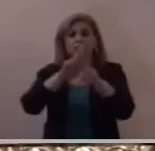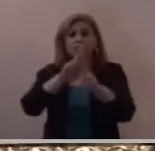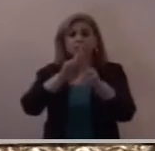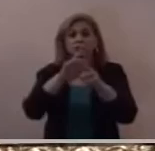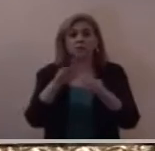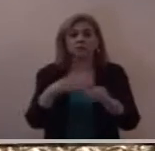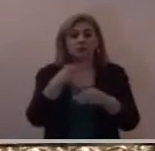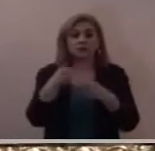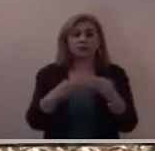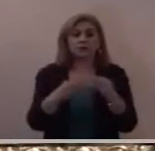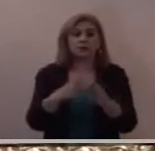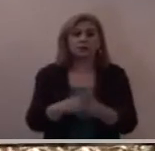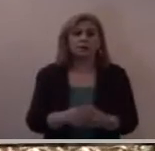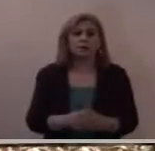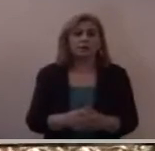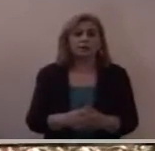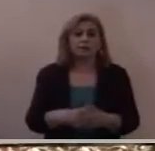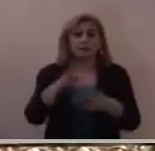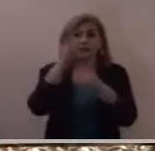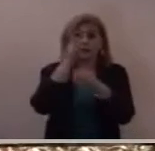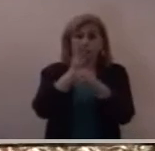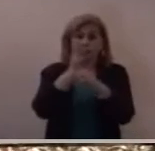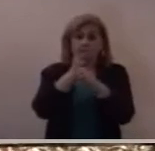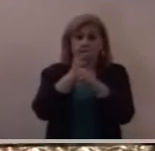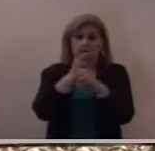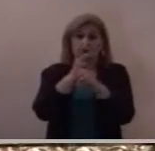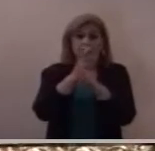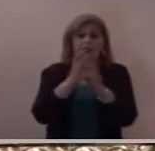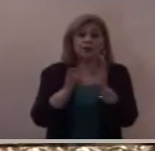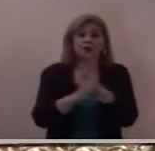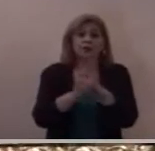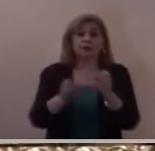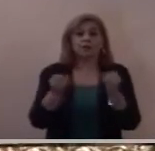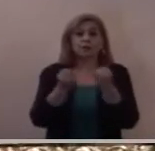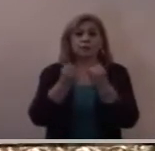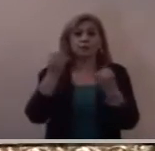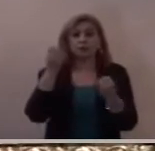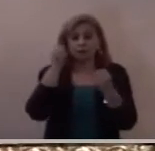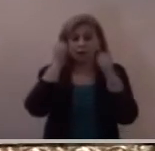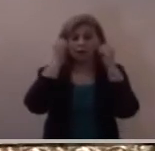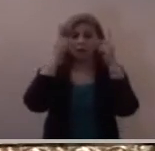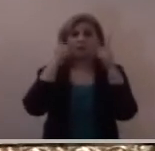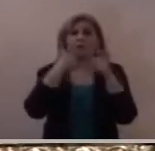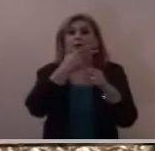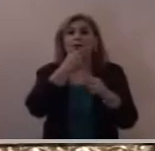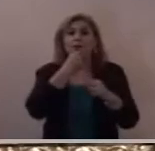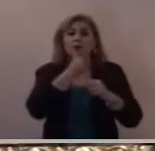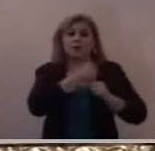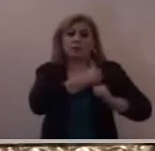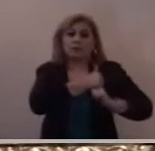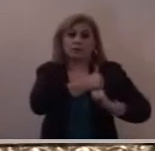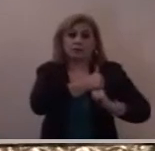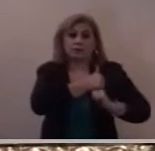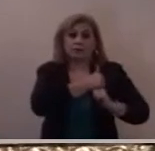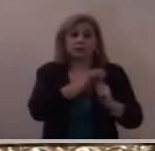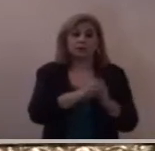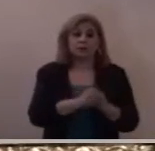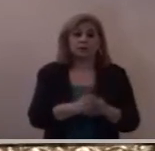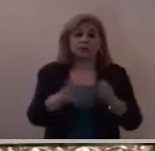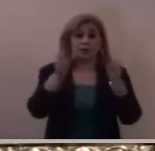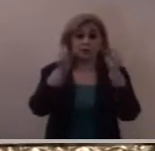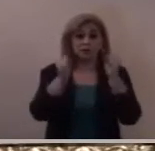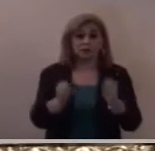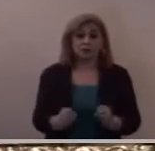la tercera cosa que admiro también del centurión es la seguridad